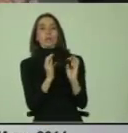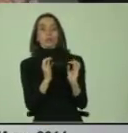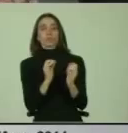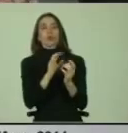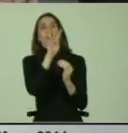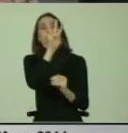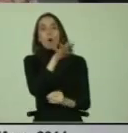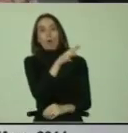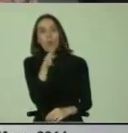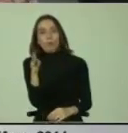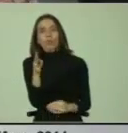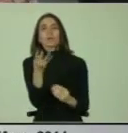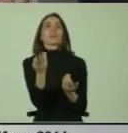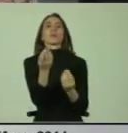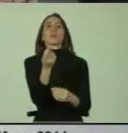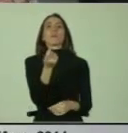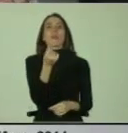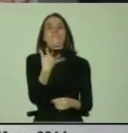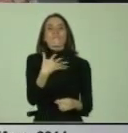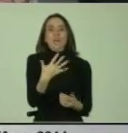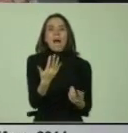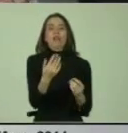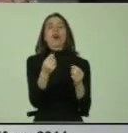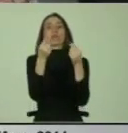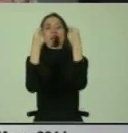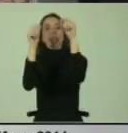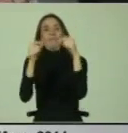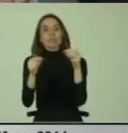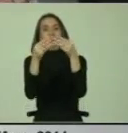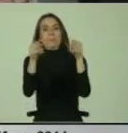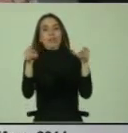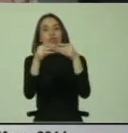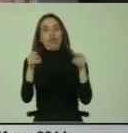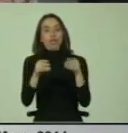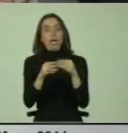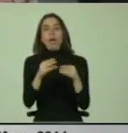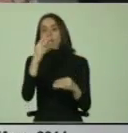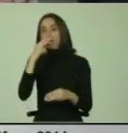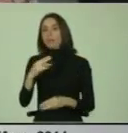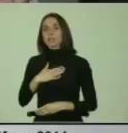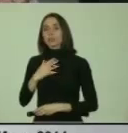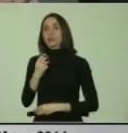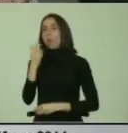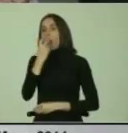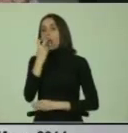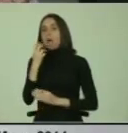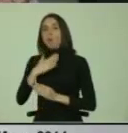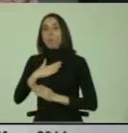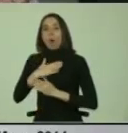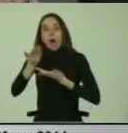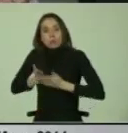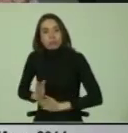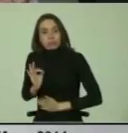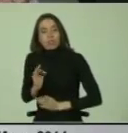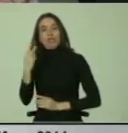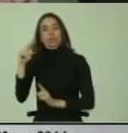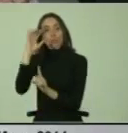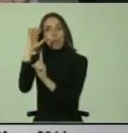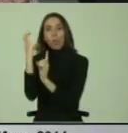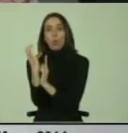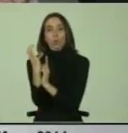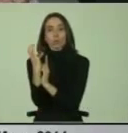currículum, valores, evaluación, métodos, independientemente de su lengua materna, de su cultura, de su situación de vida.